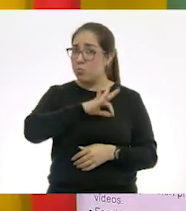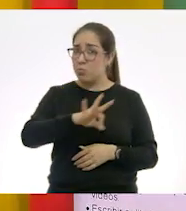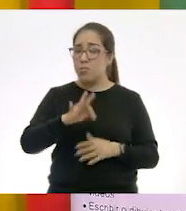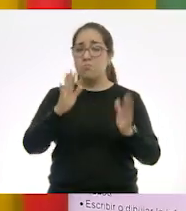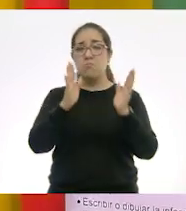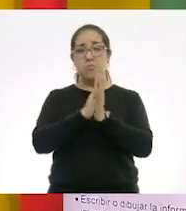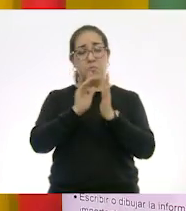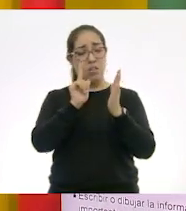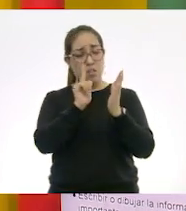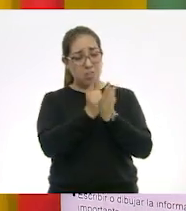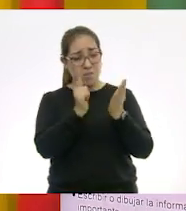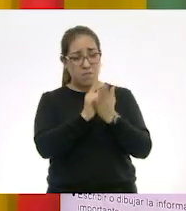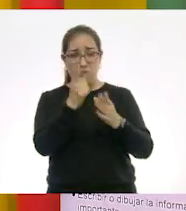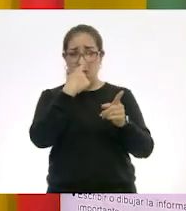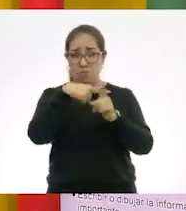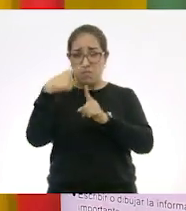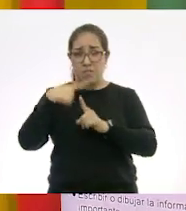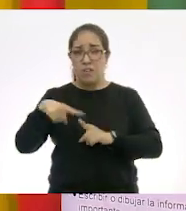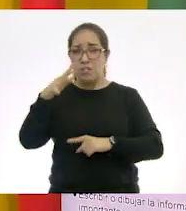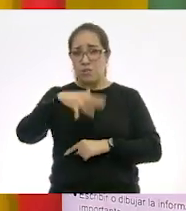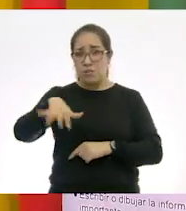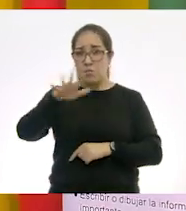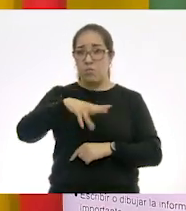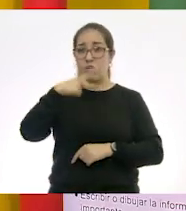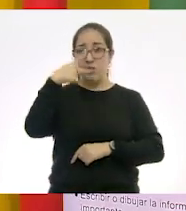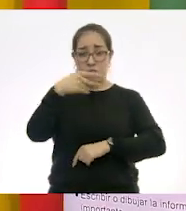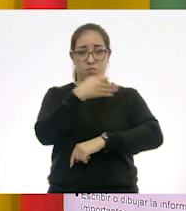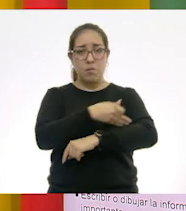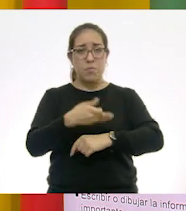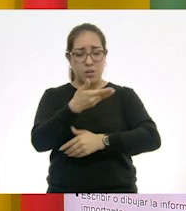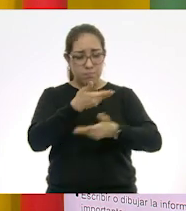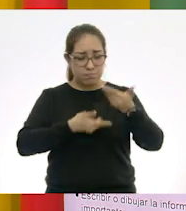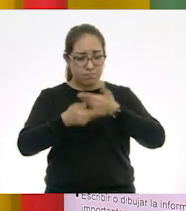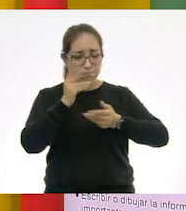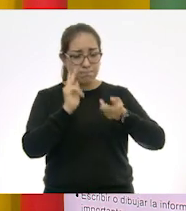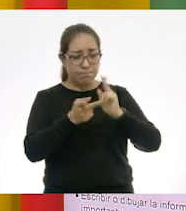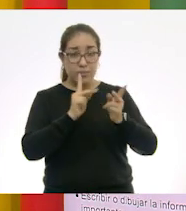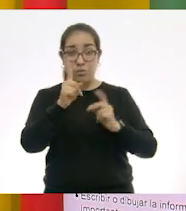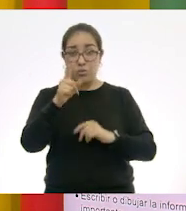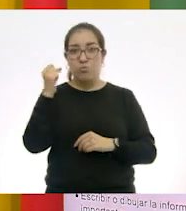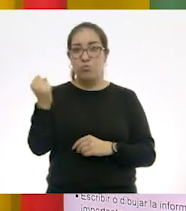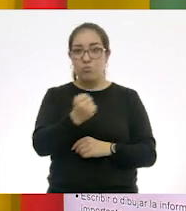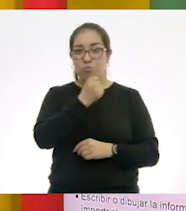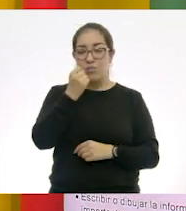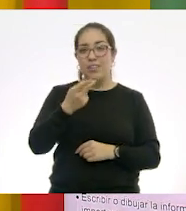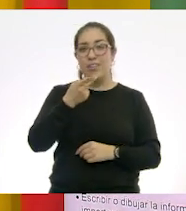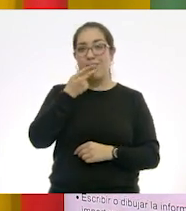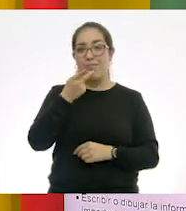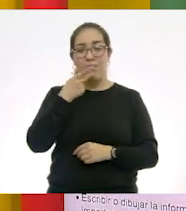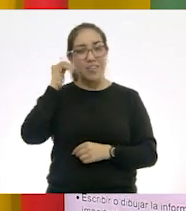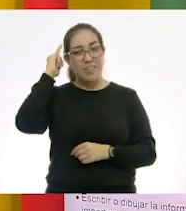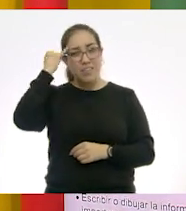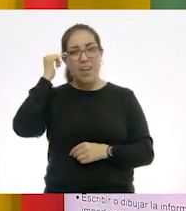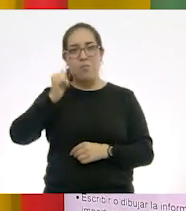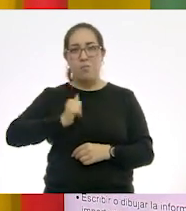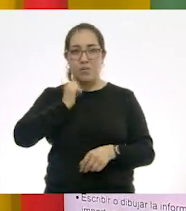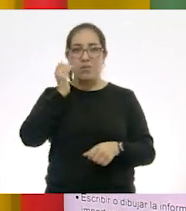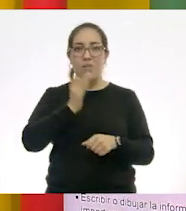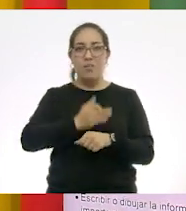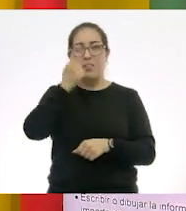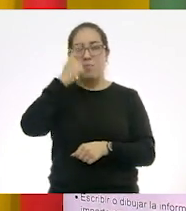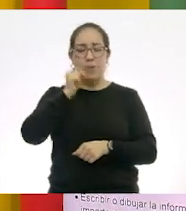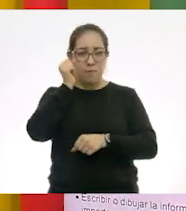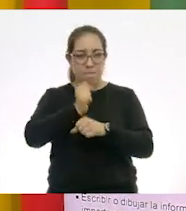consulta otros libros y comenta el tema de hoy con tu familia. Si tienes la fortuna de hablar una lengua indígena, aprovecha también este momento para